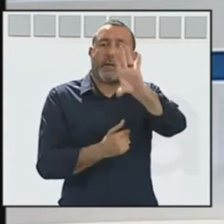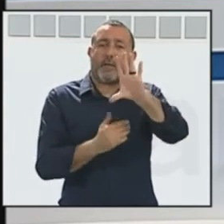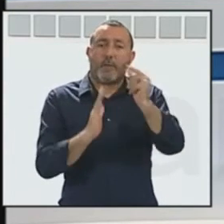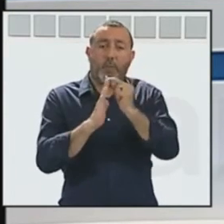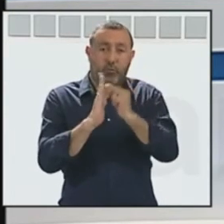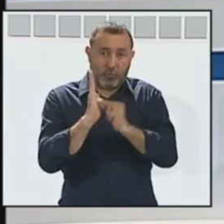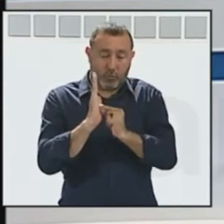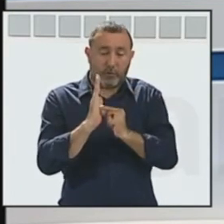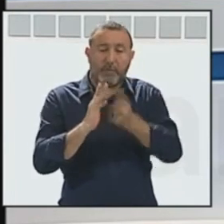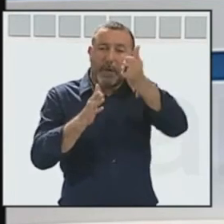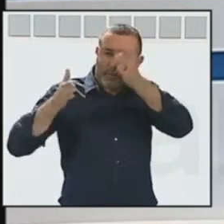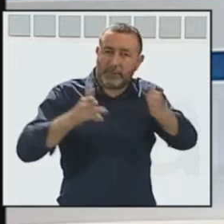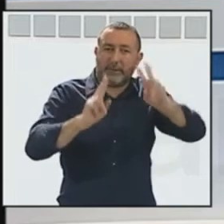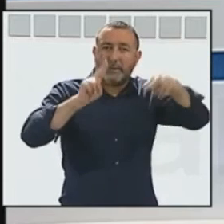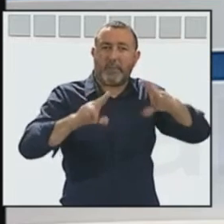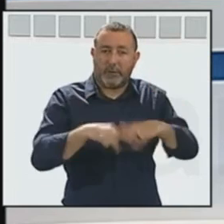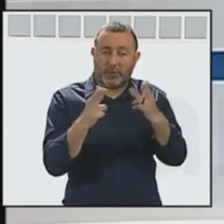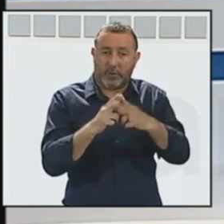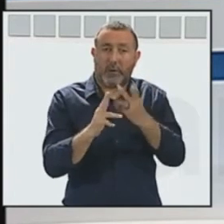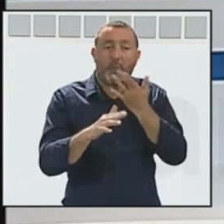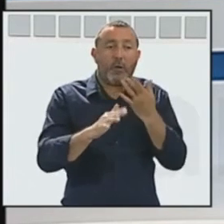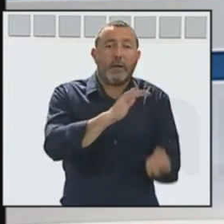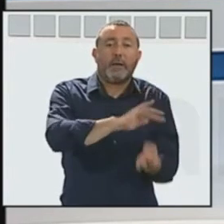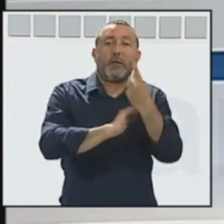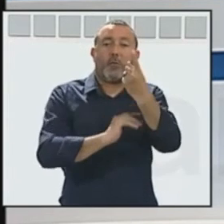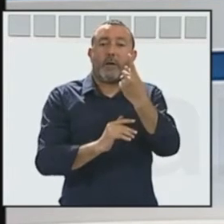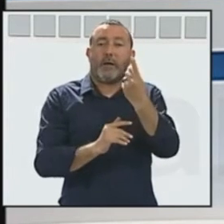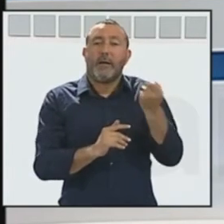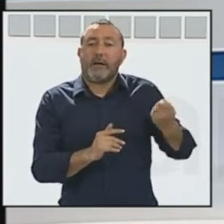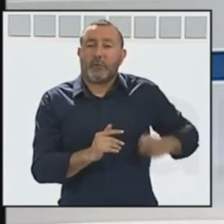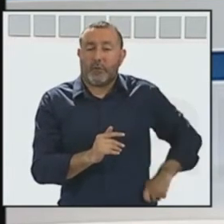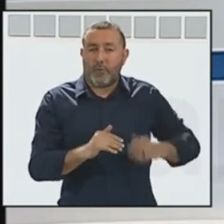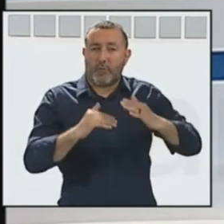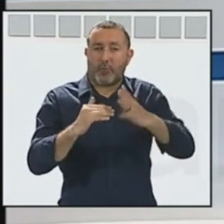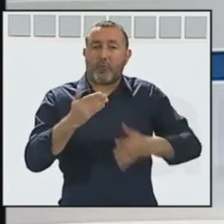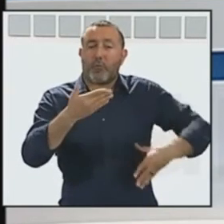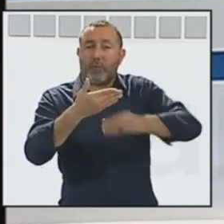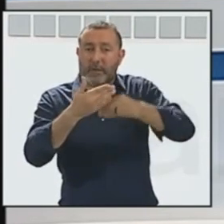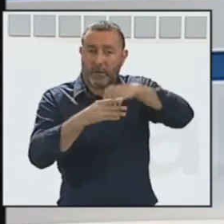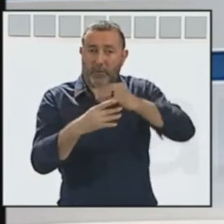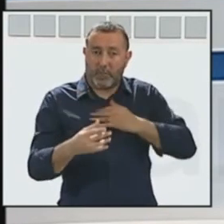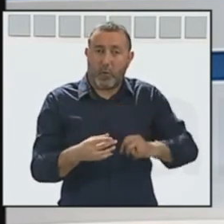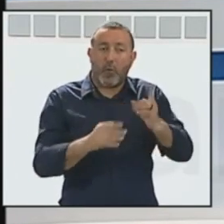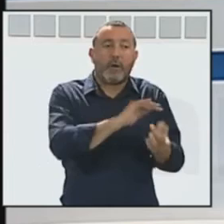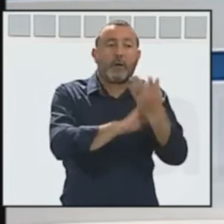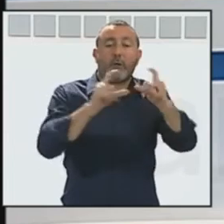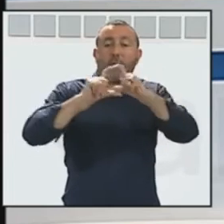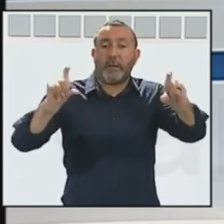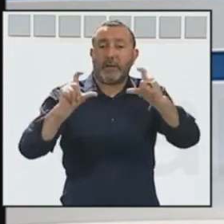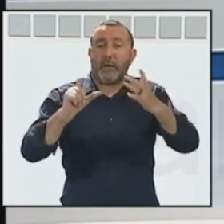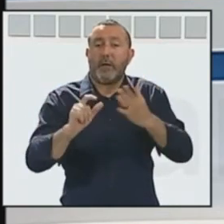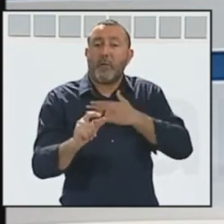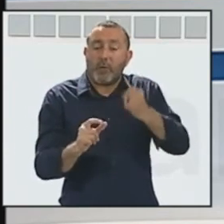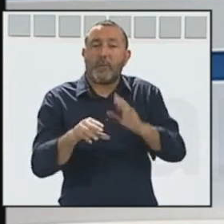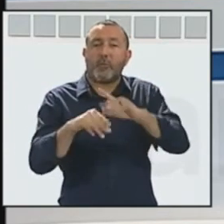con marcado carácter social, entre los que se encuentran la creación de una renta municipal complementaria o la creación de una empresa municipal de